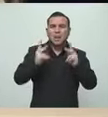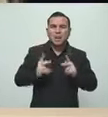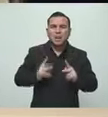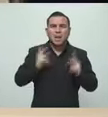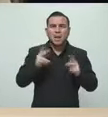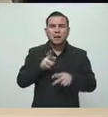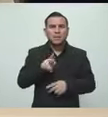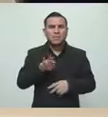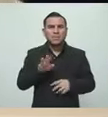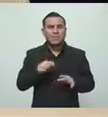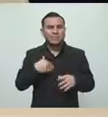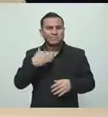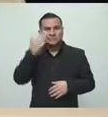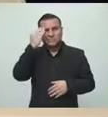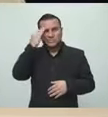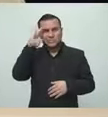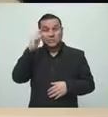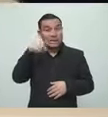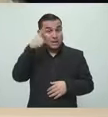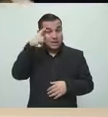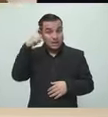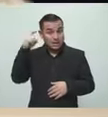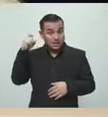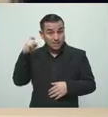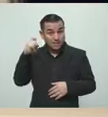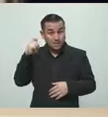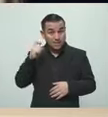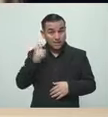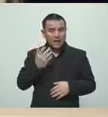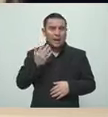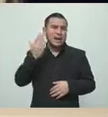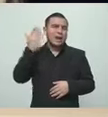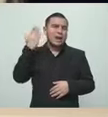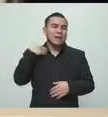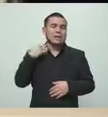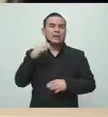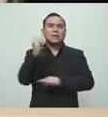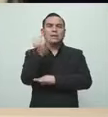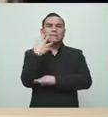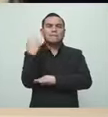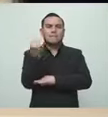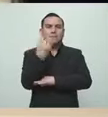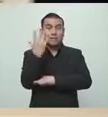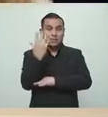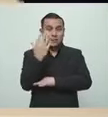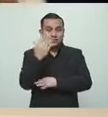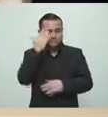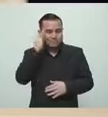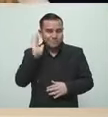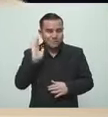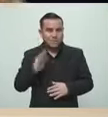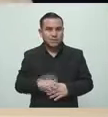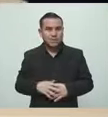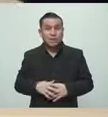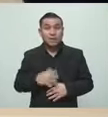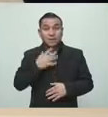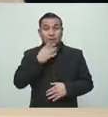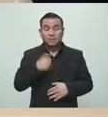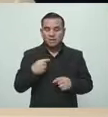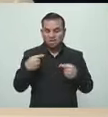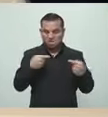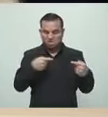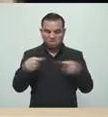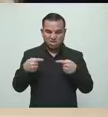yo no sé si ustedes recordarán que en medio de una emergencia se hayan tenido estos